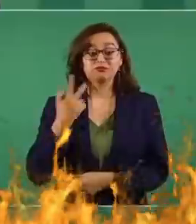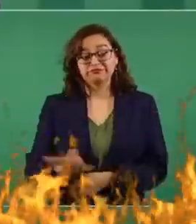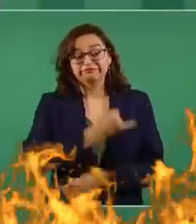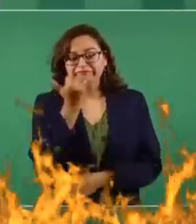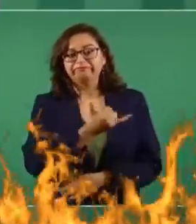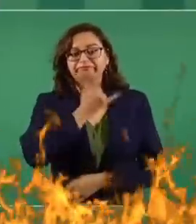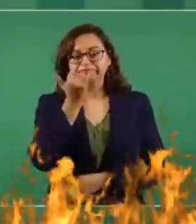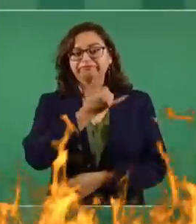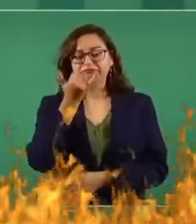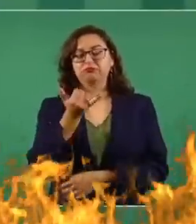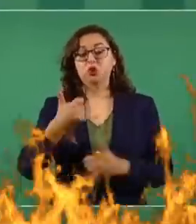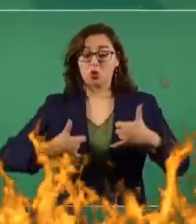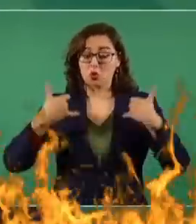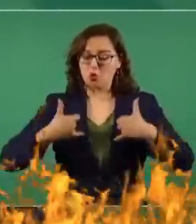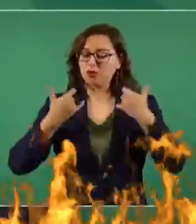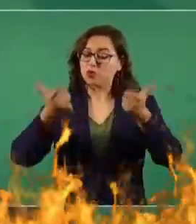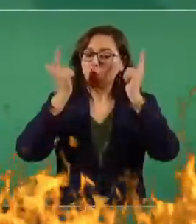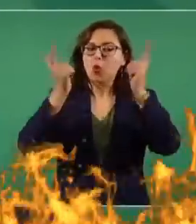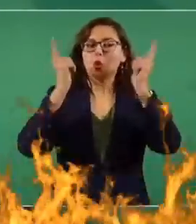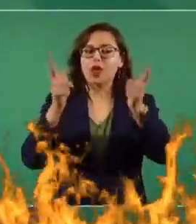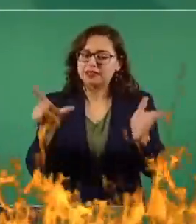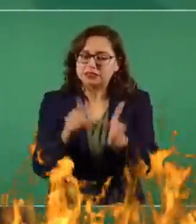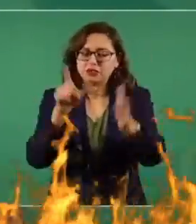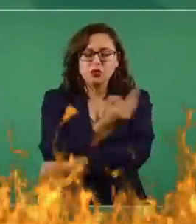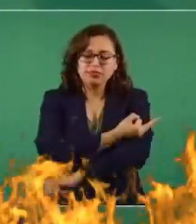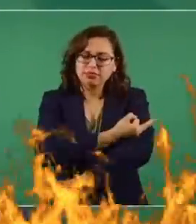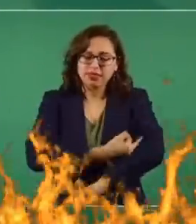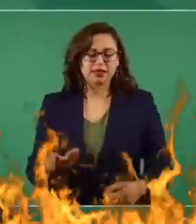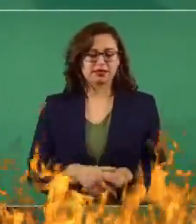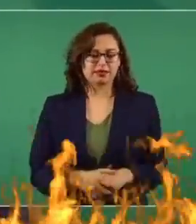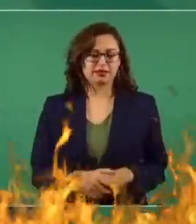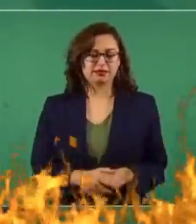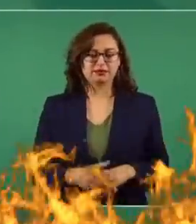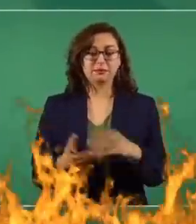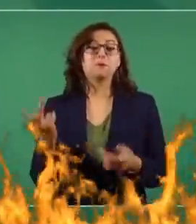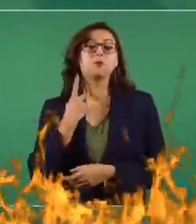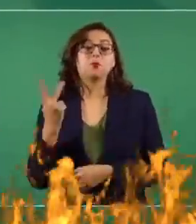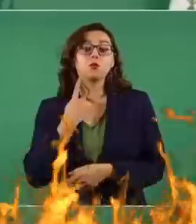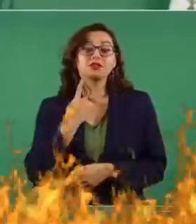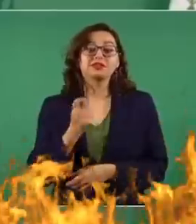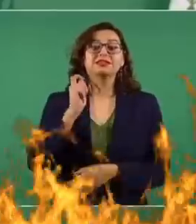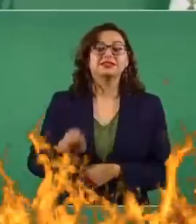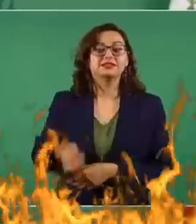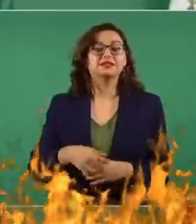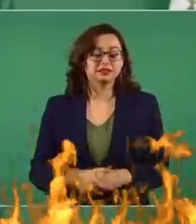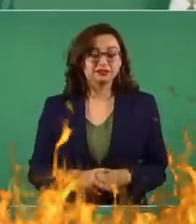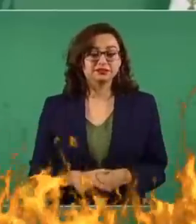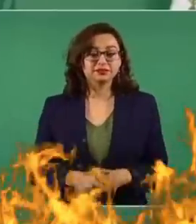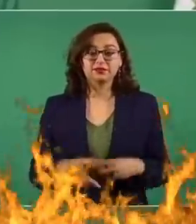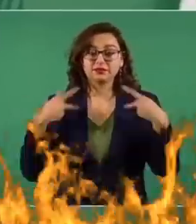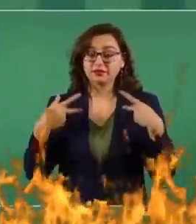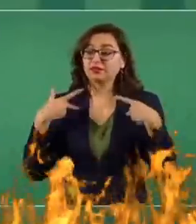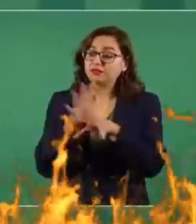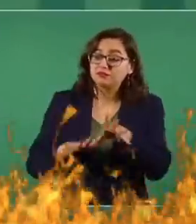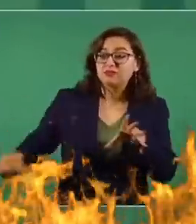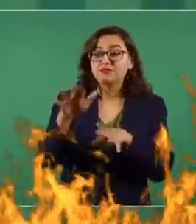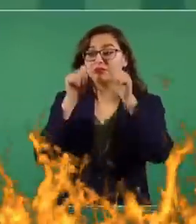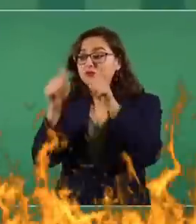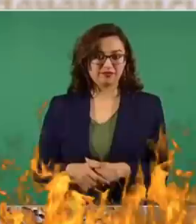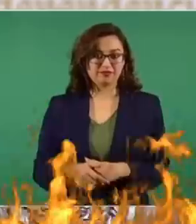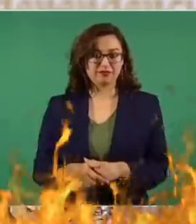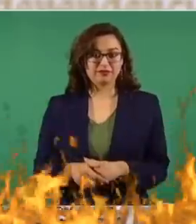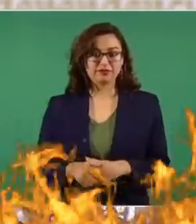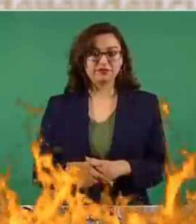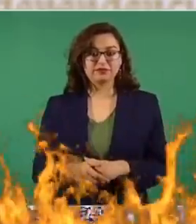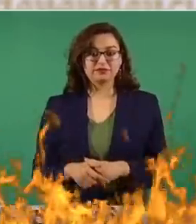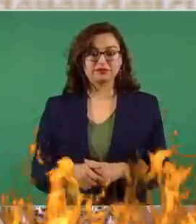lo entiendan, una lección básica, es que la política significa atender al pueblo, servir al